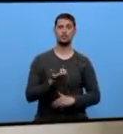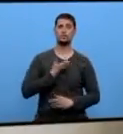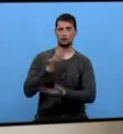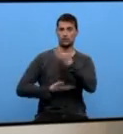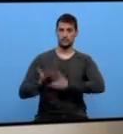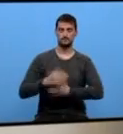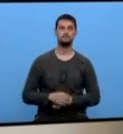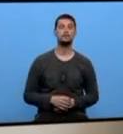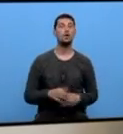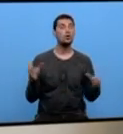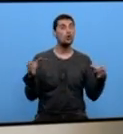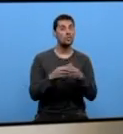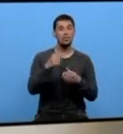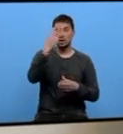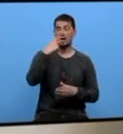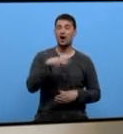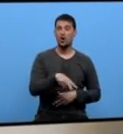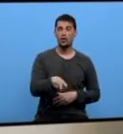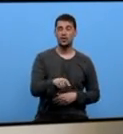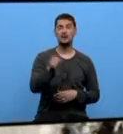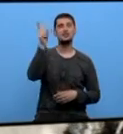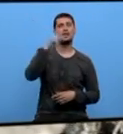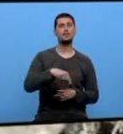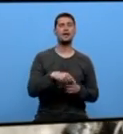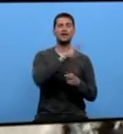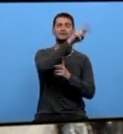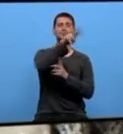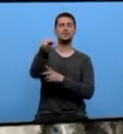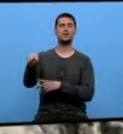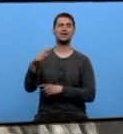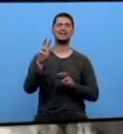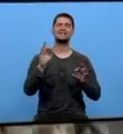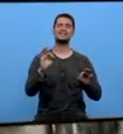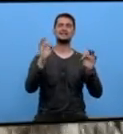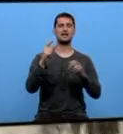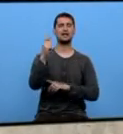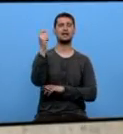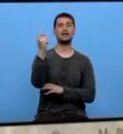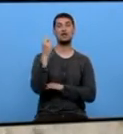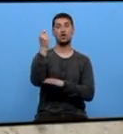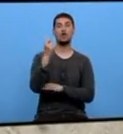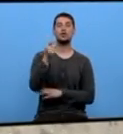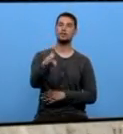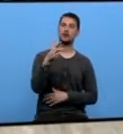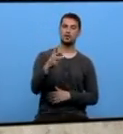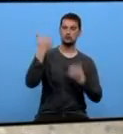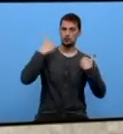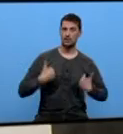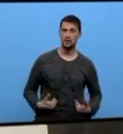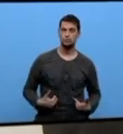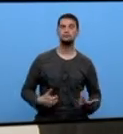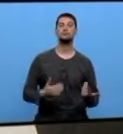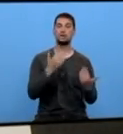Un grupo da ONCE participou nunha visita guiada a exposición o Quixote e os Dereitos Humanos. Grazas ao relevo de parte das obras,